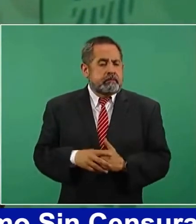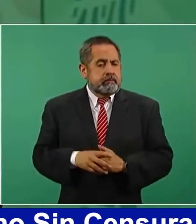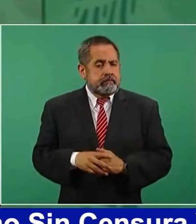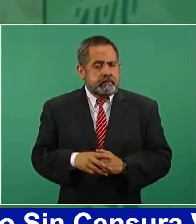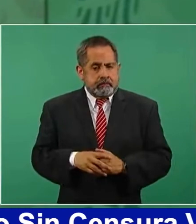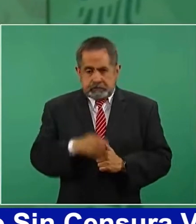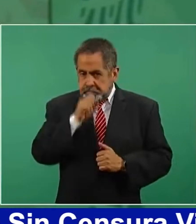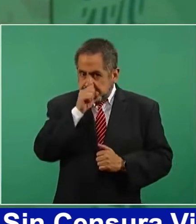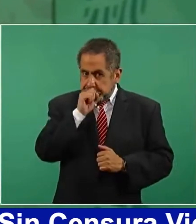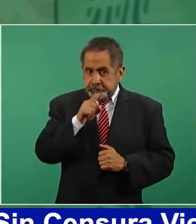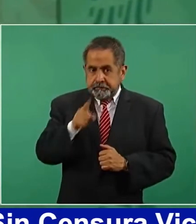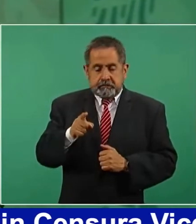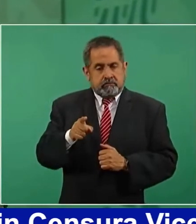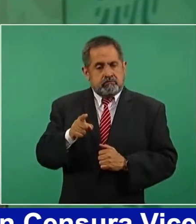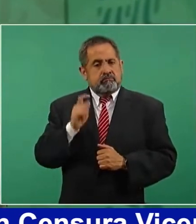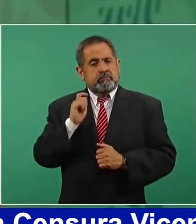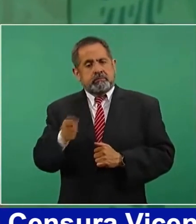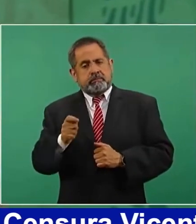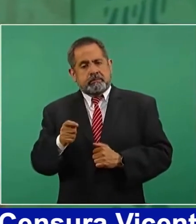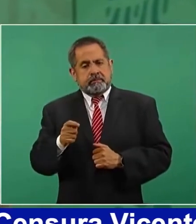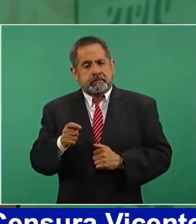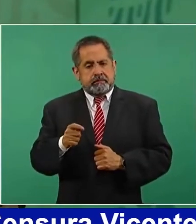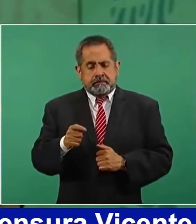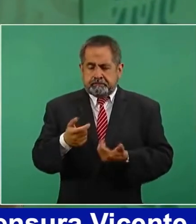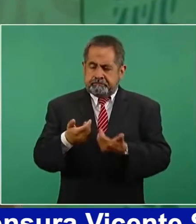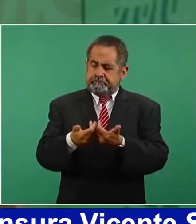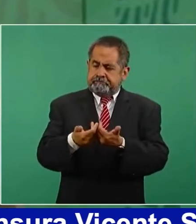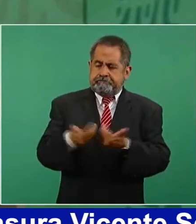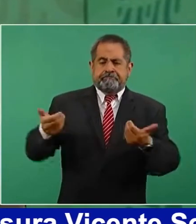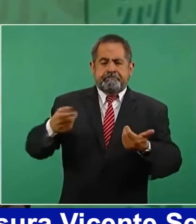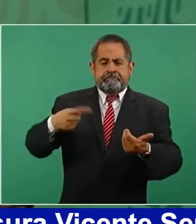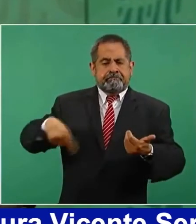marque bien la línea divisoria entre